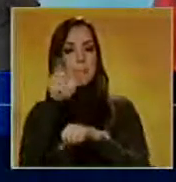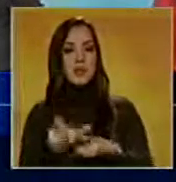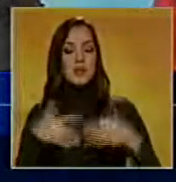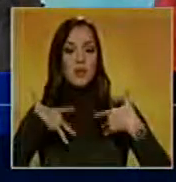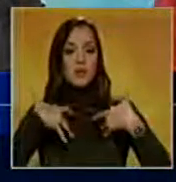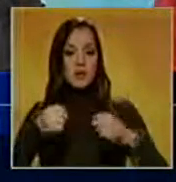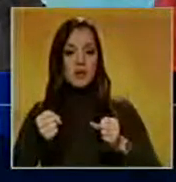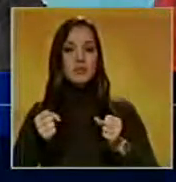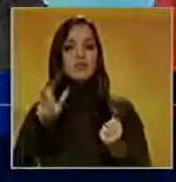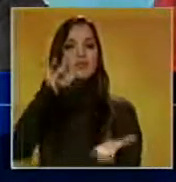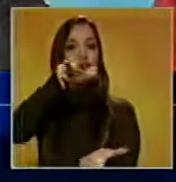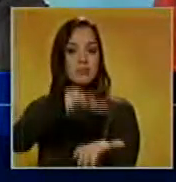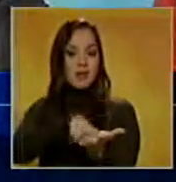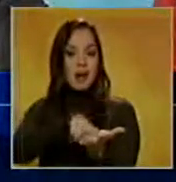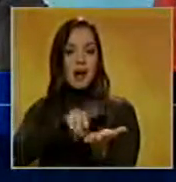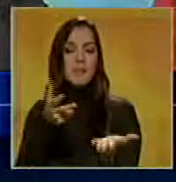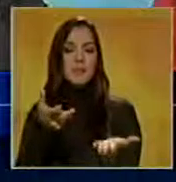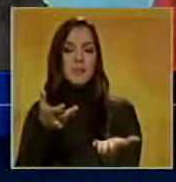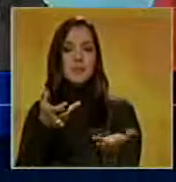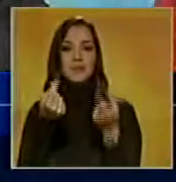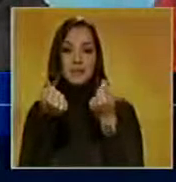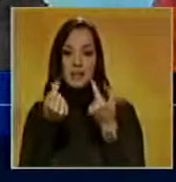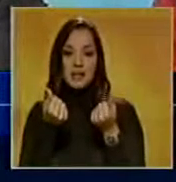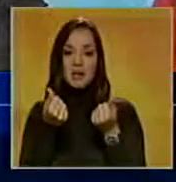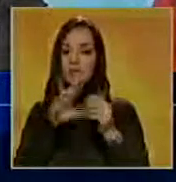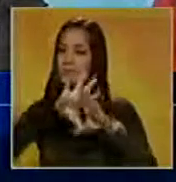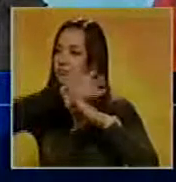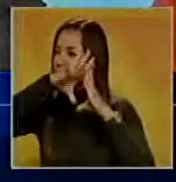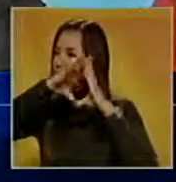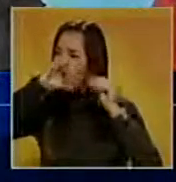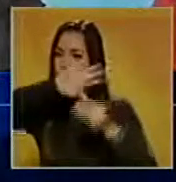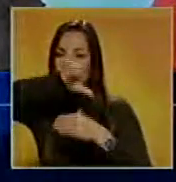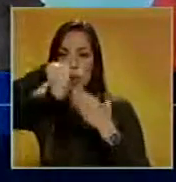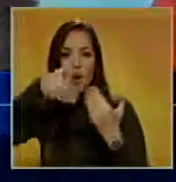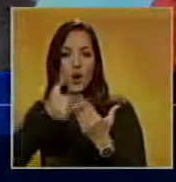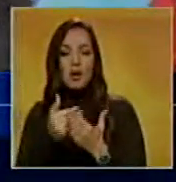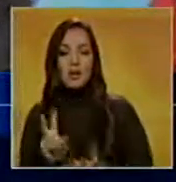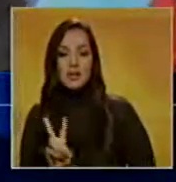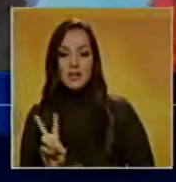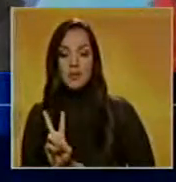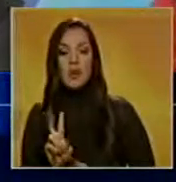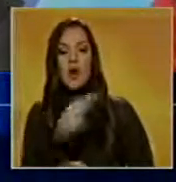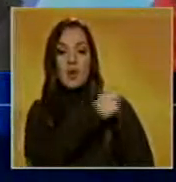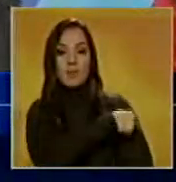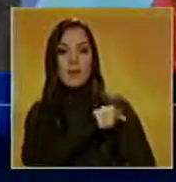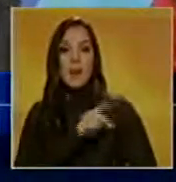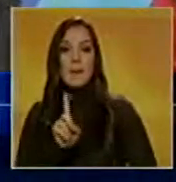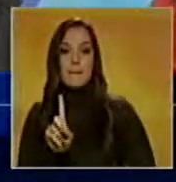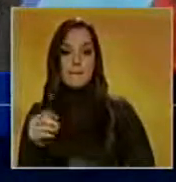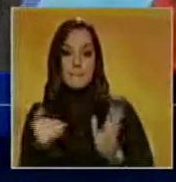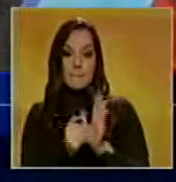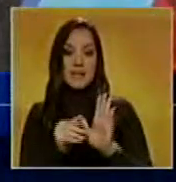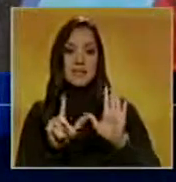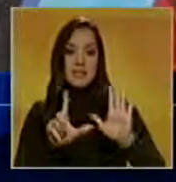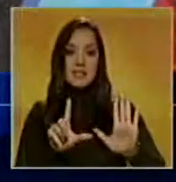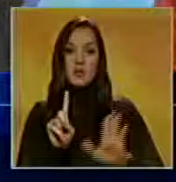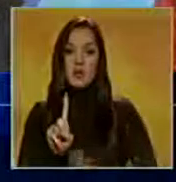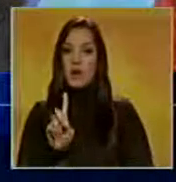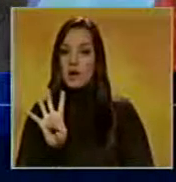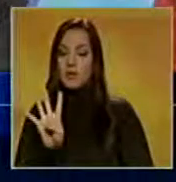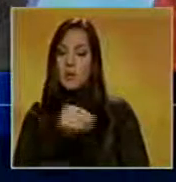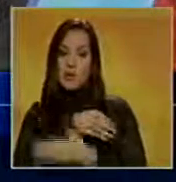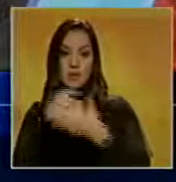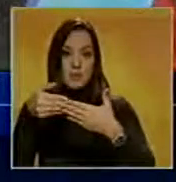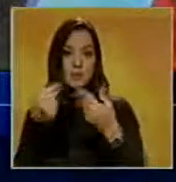aprobó un recurso extraordinario para toda la red hospitalaria del país por 1.714 millones de bolívares